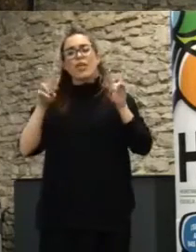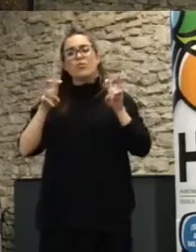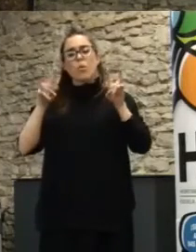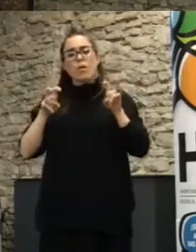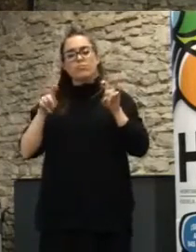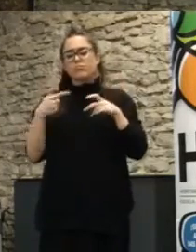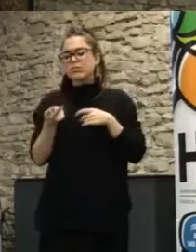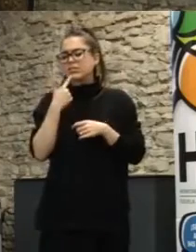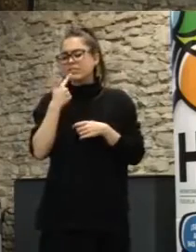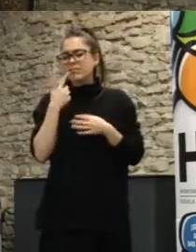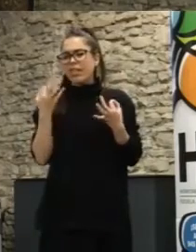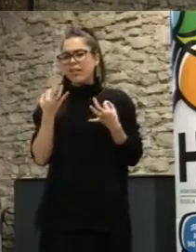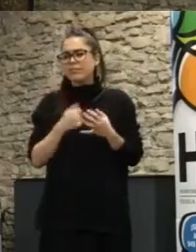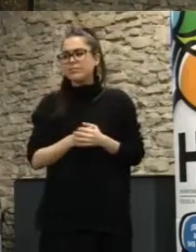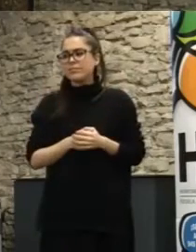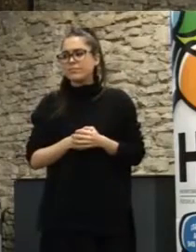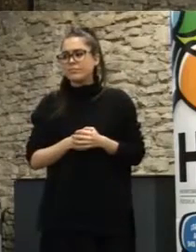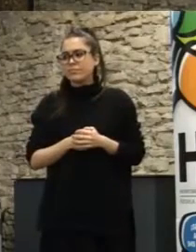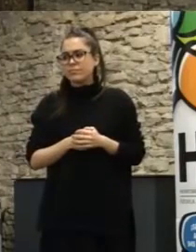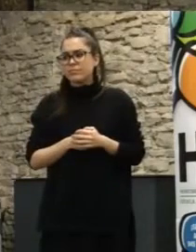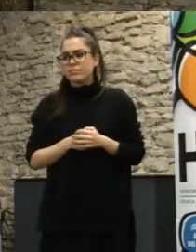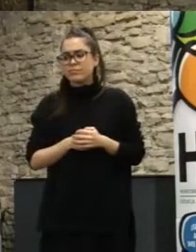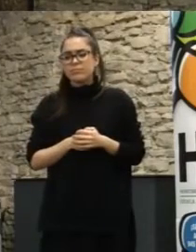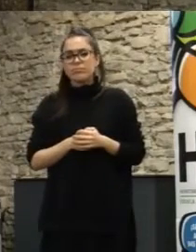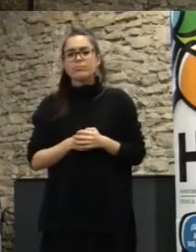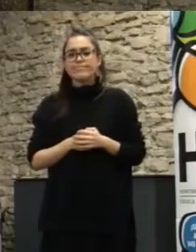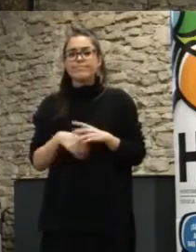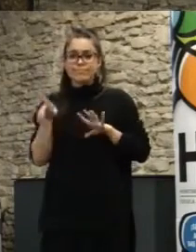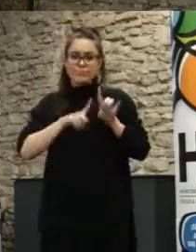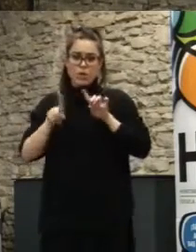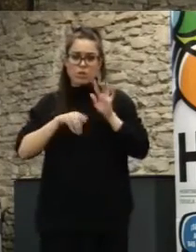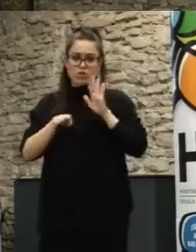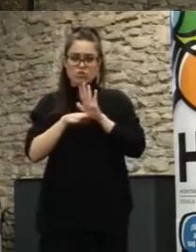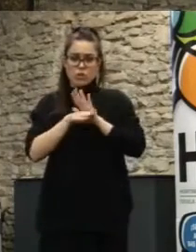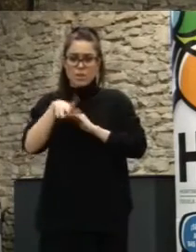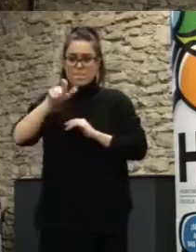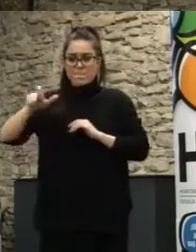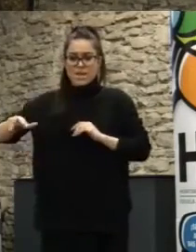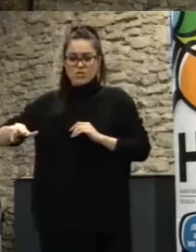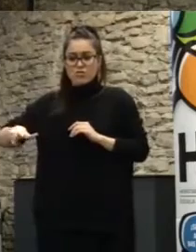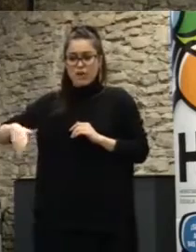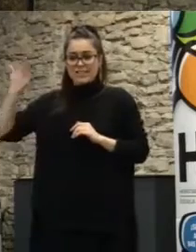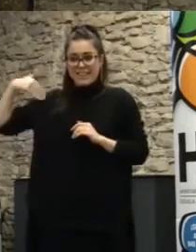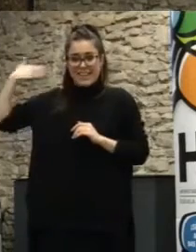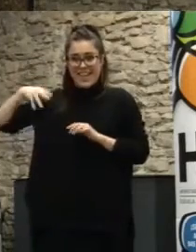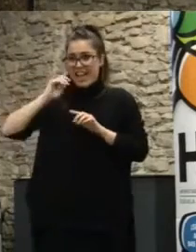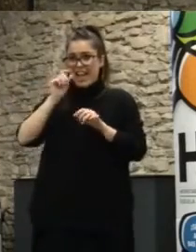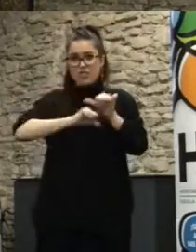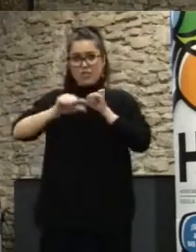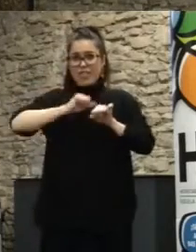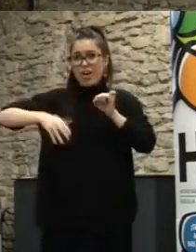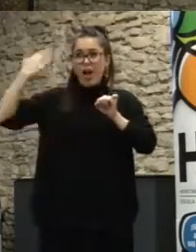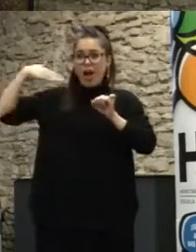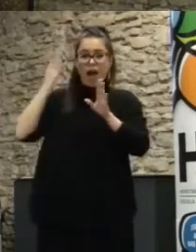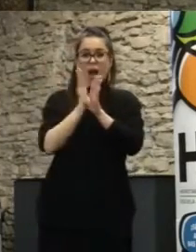claro. Y es que hoy por hoy sigue abriendo esa brecha y los que no participaban en la presencial siguen sin participar en